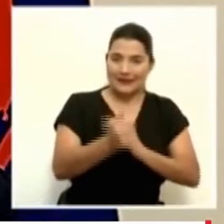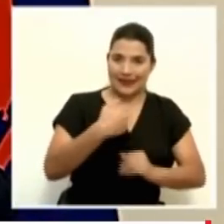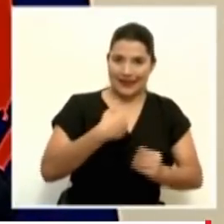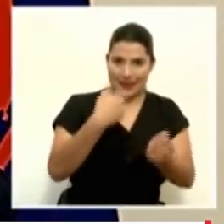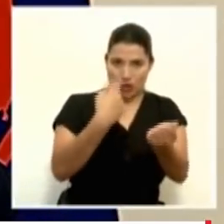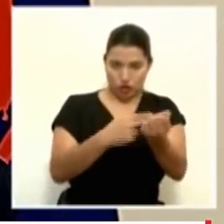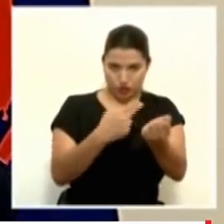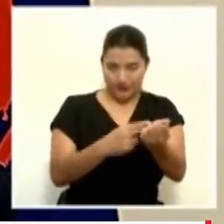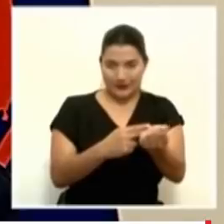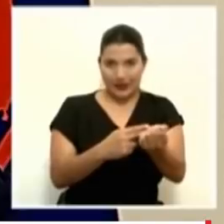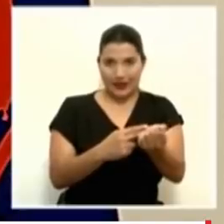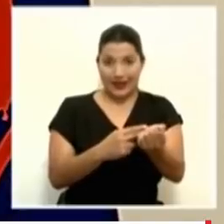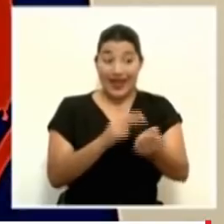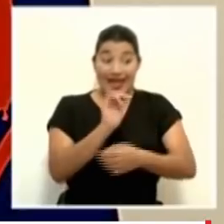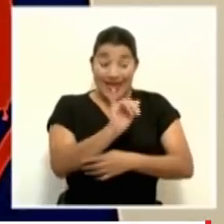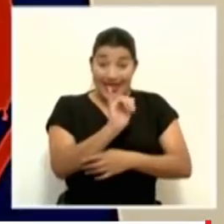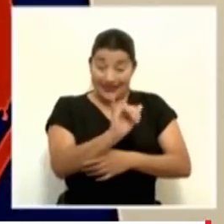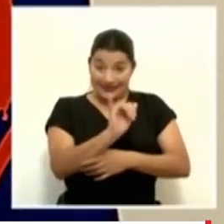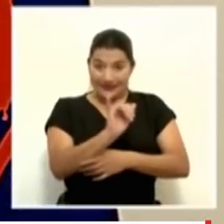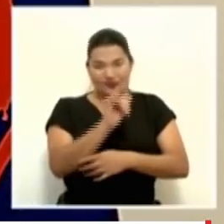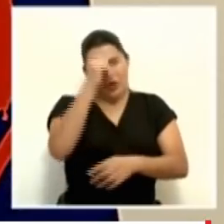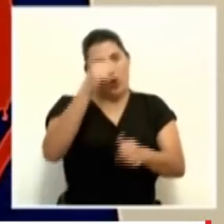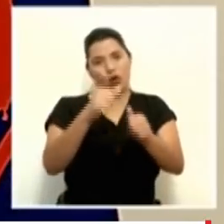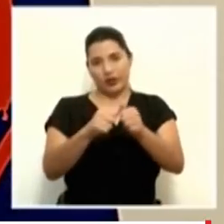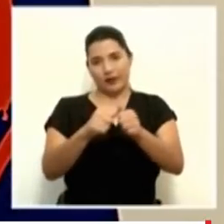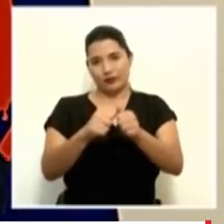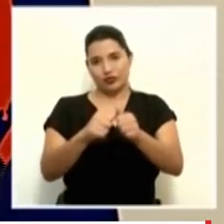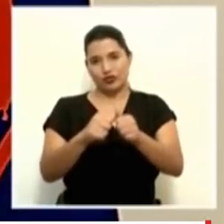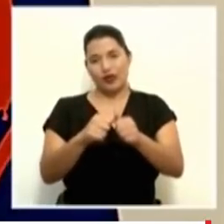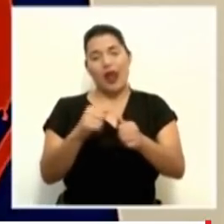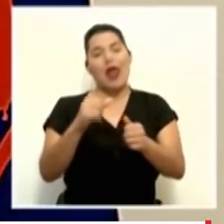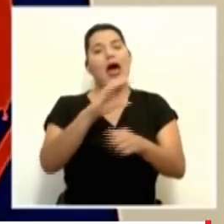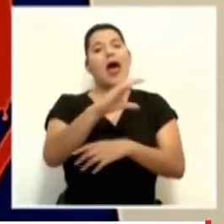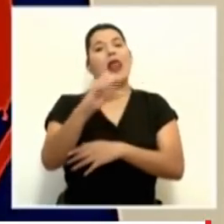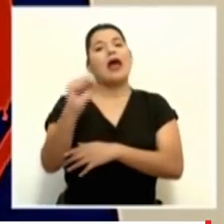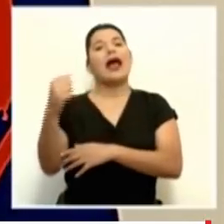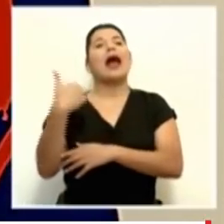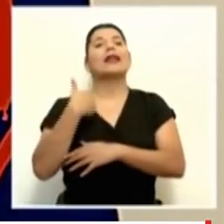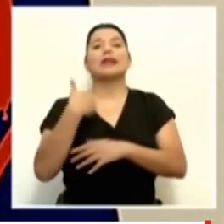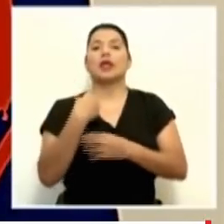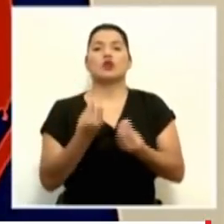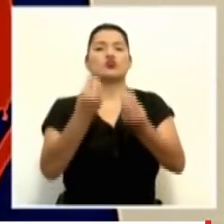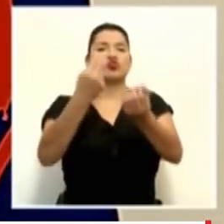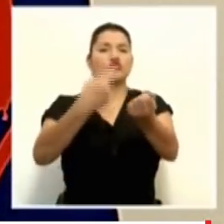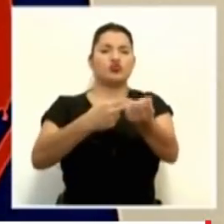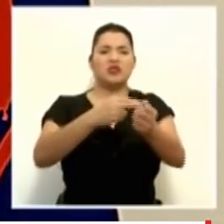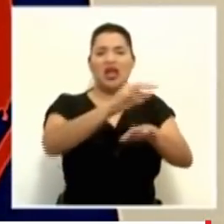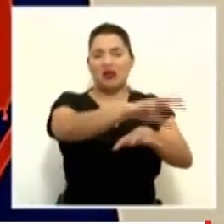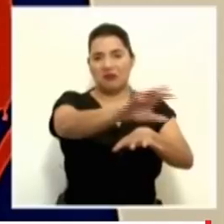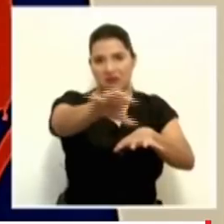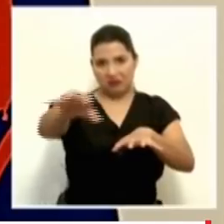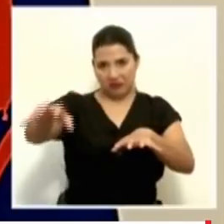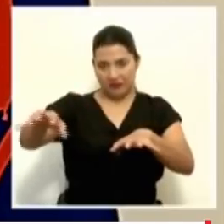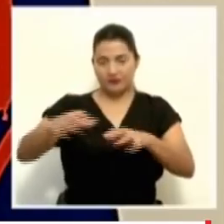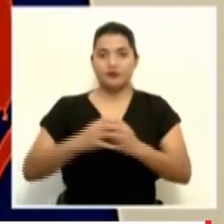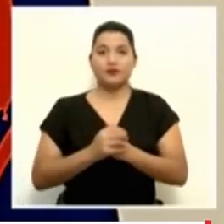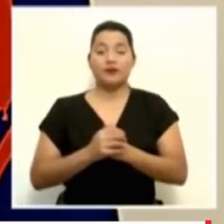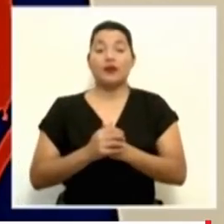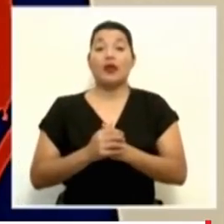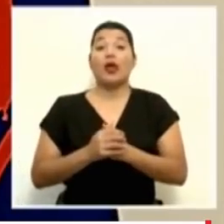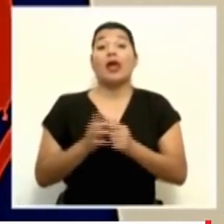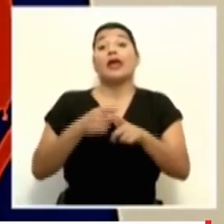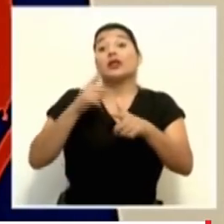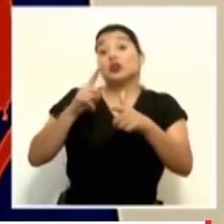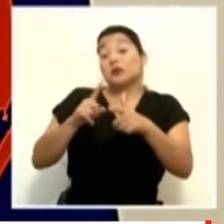concepto de la caja zona y eso probablemente se va a enriquecer con algún ente